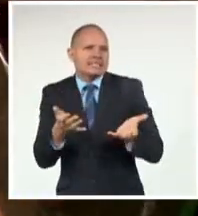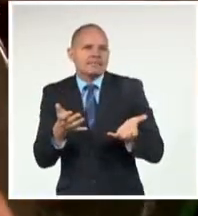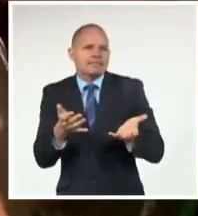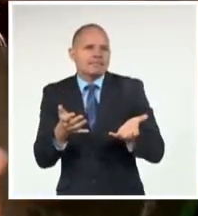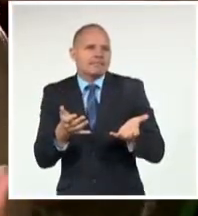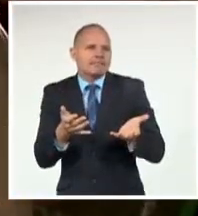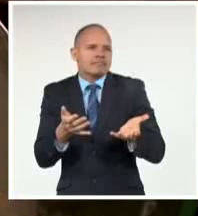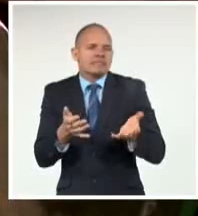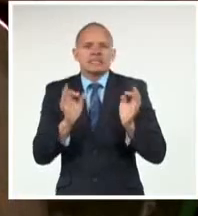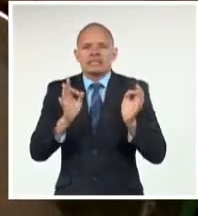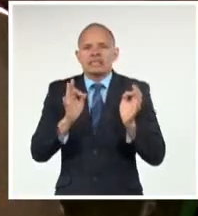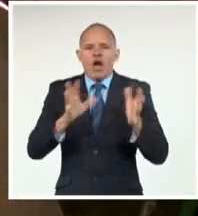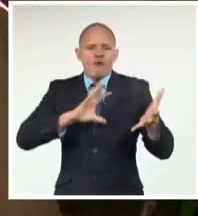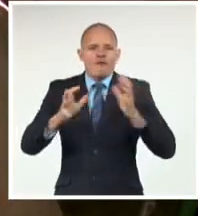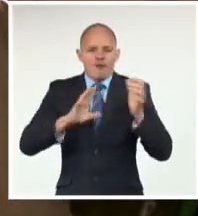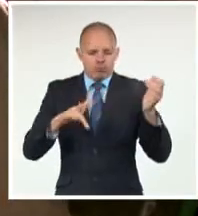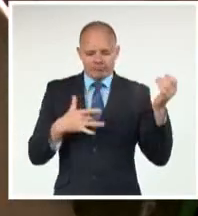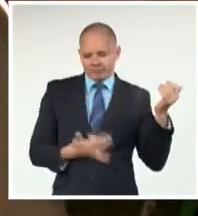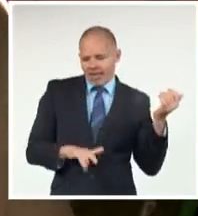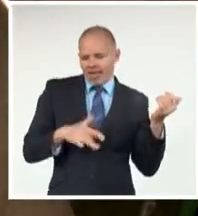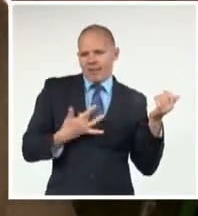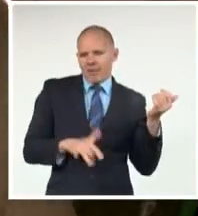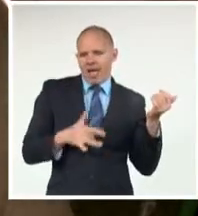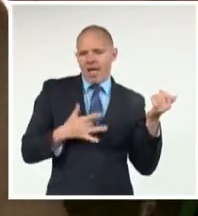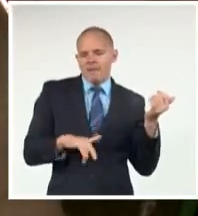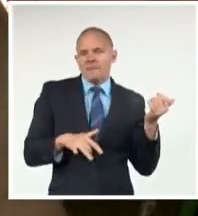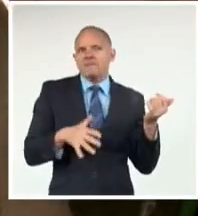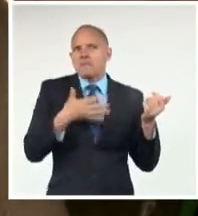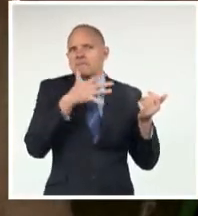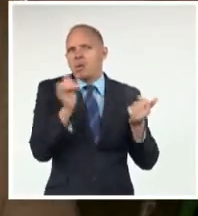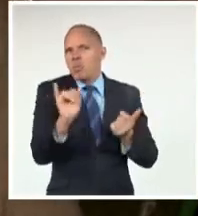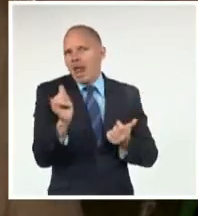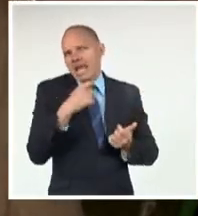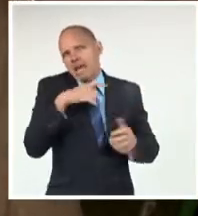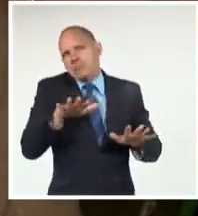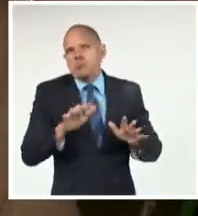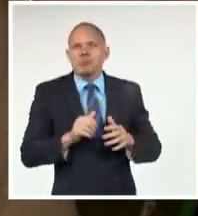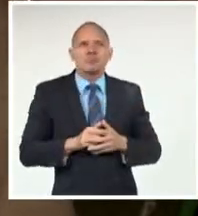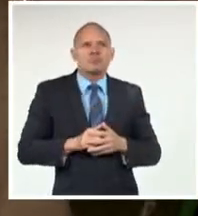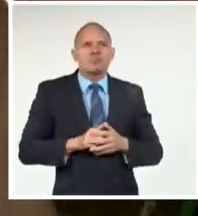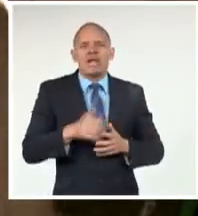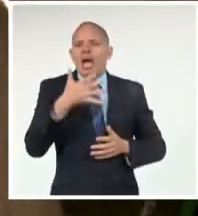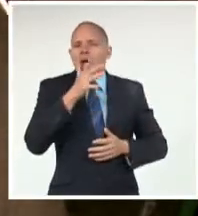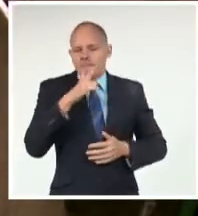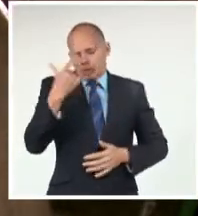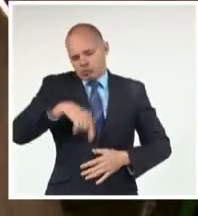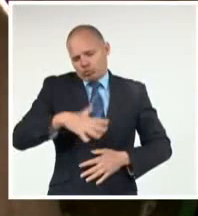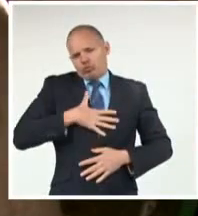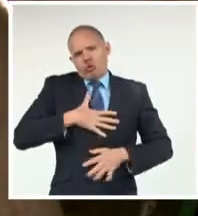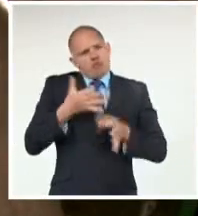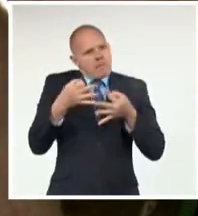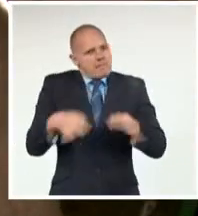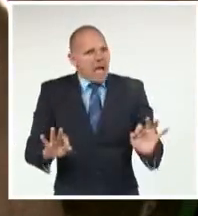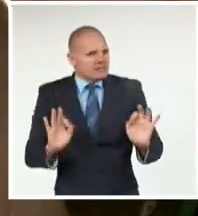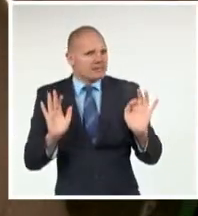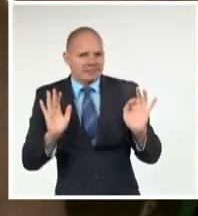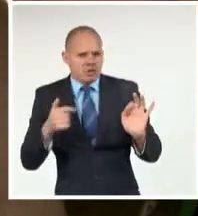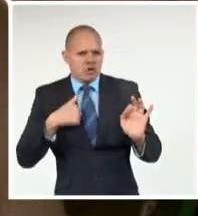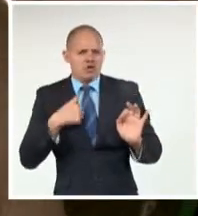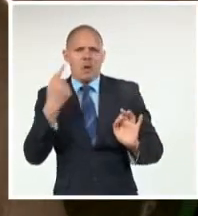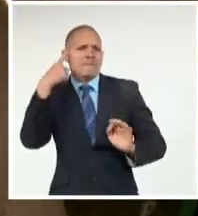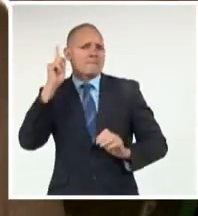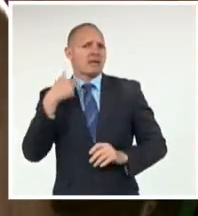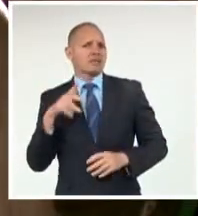El ambiente Trovadoresco Es una toma De conciencia De como ser social Es una manera De